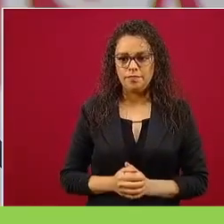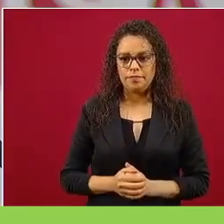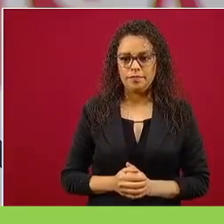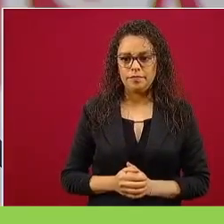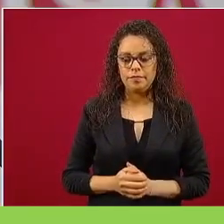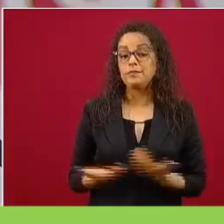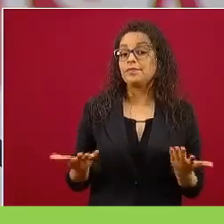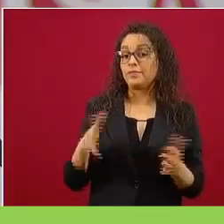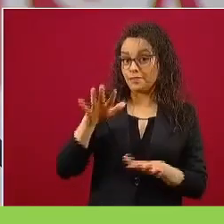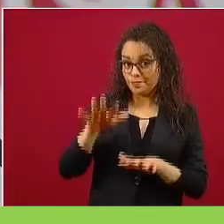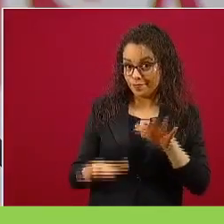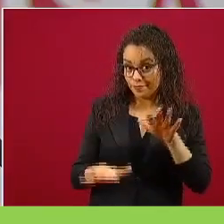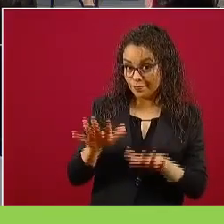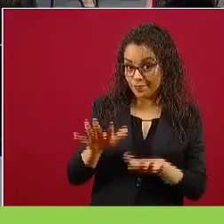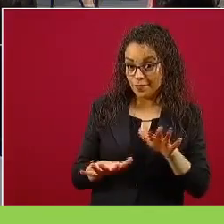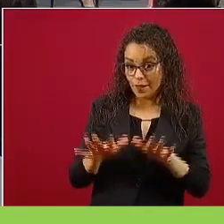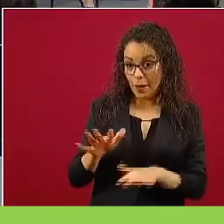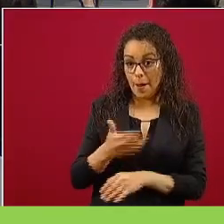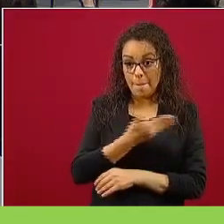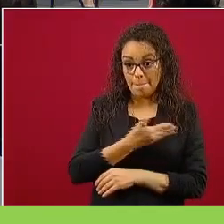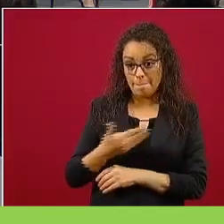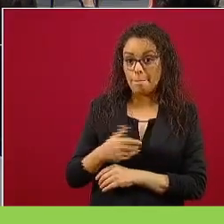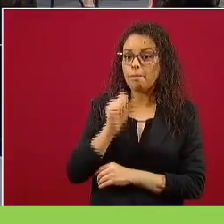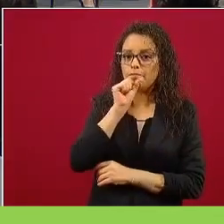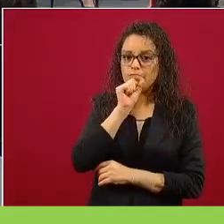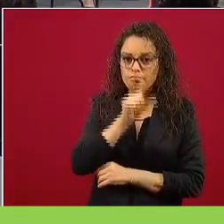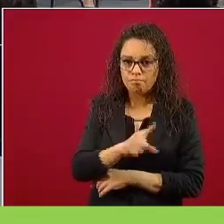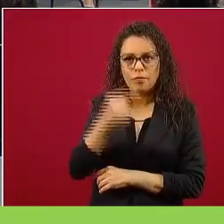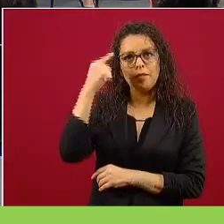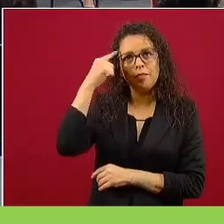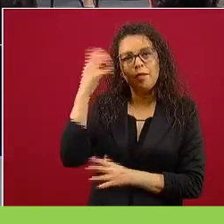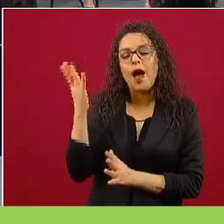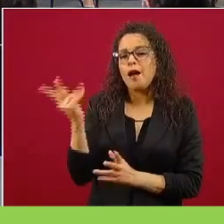cuestionamiento